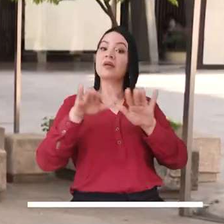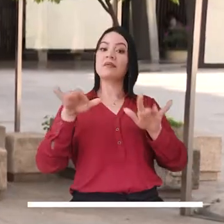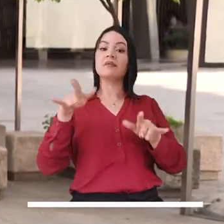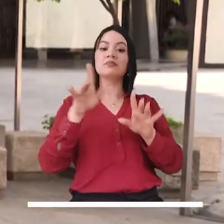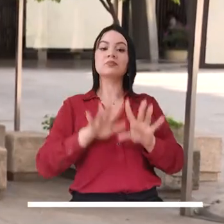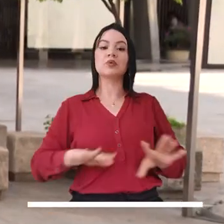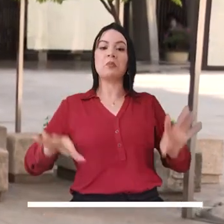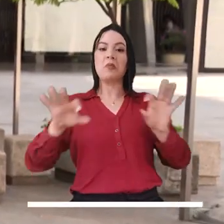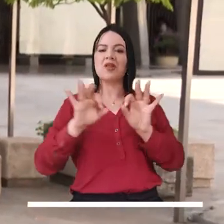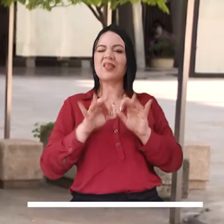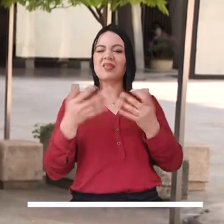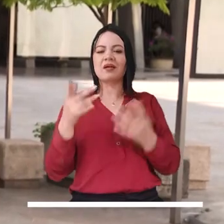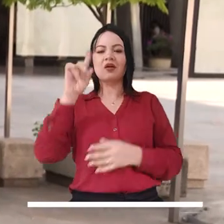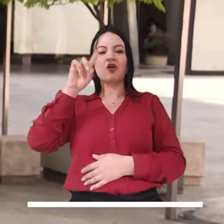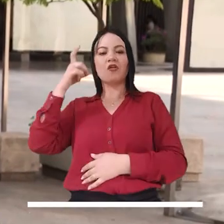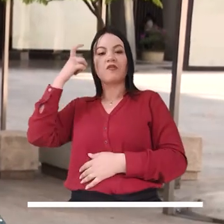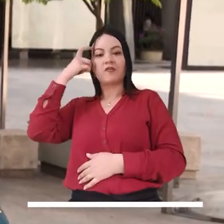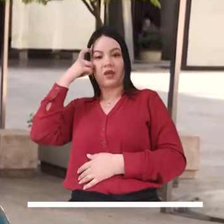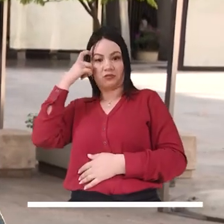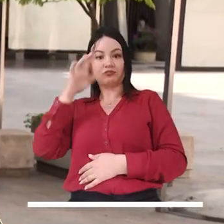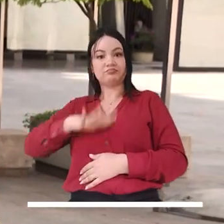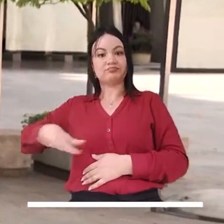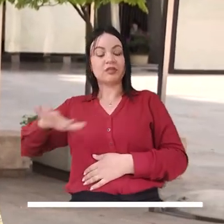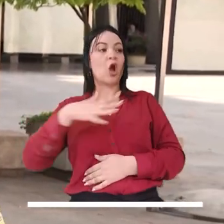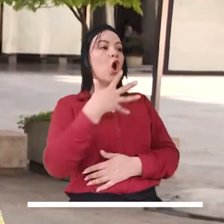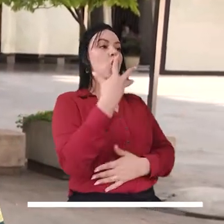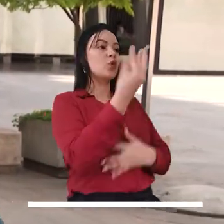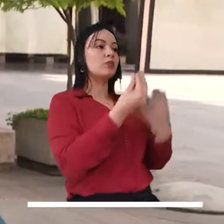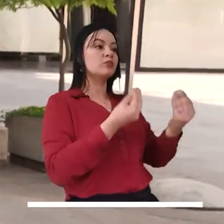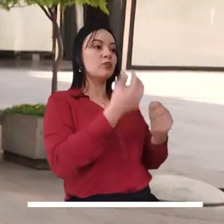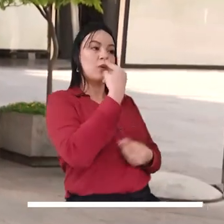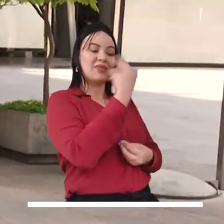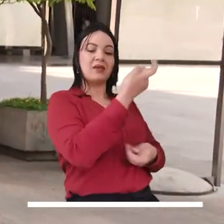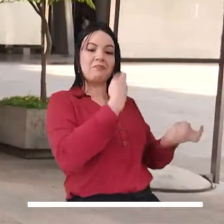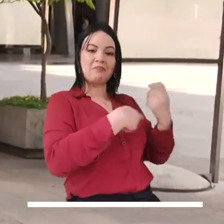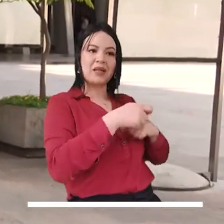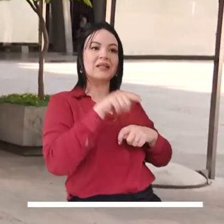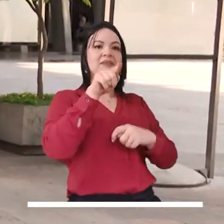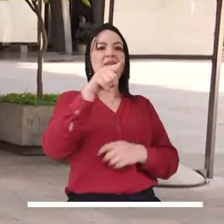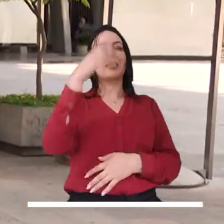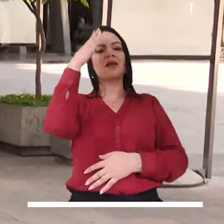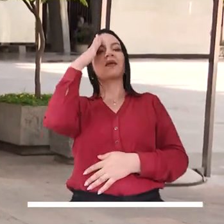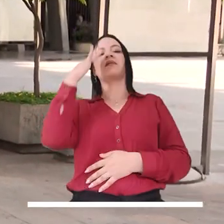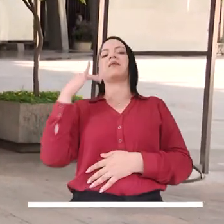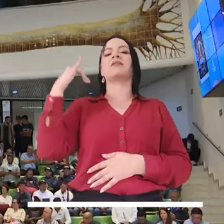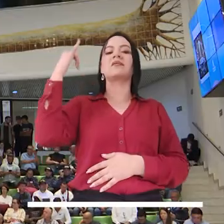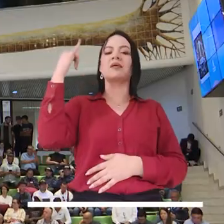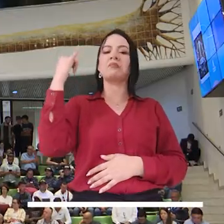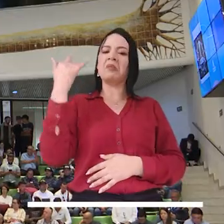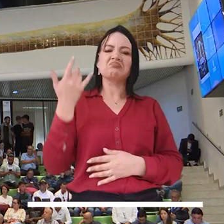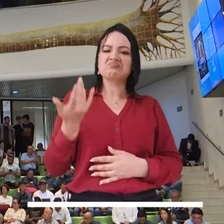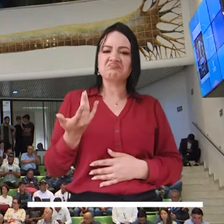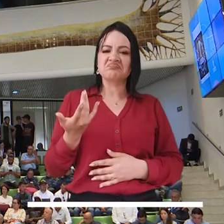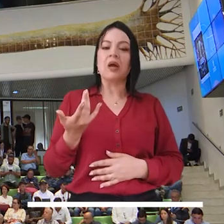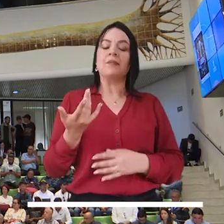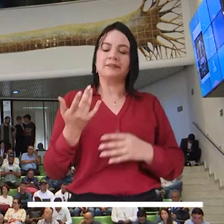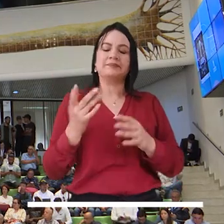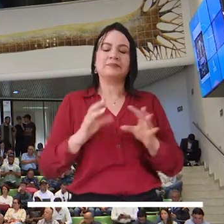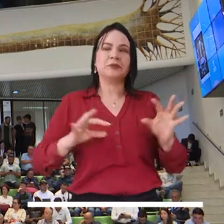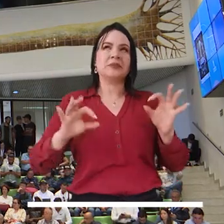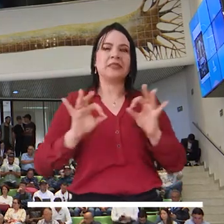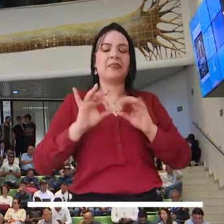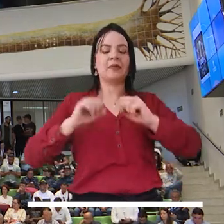Es muy importante la relación entre gobierno local, el empresariado y la academia, precisamente